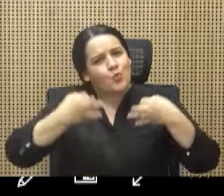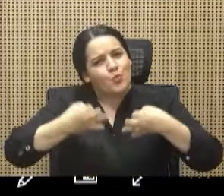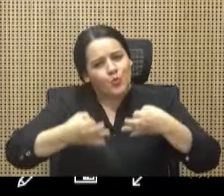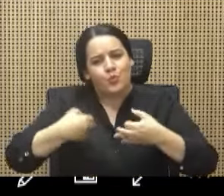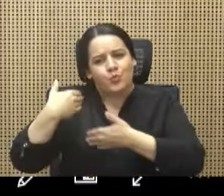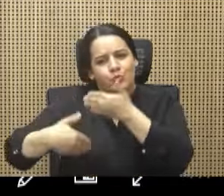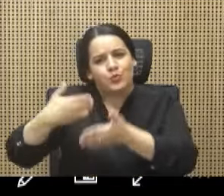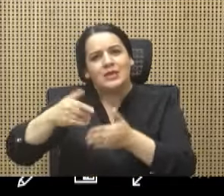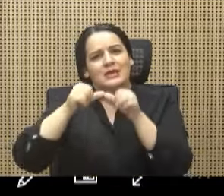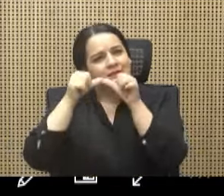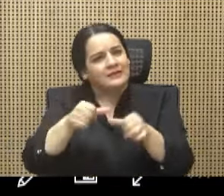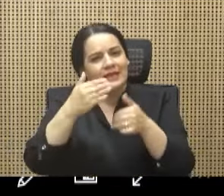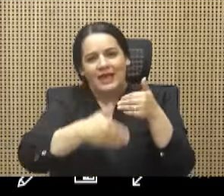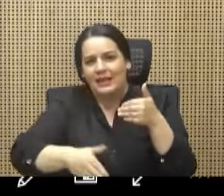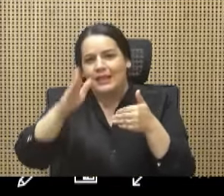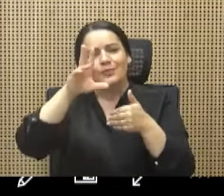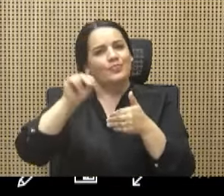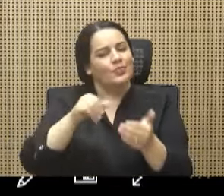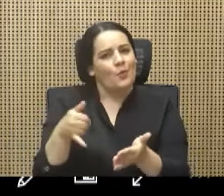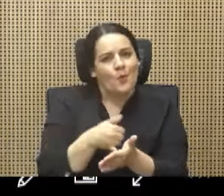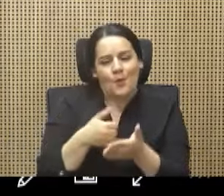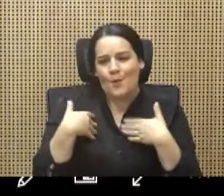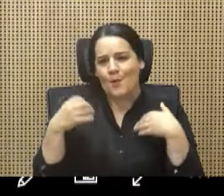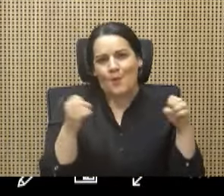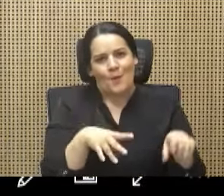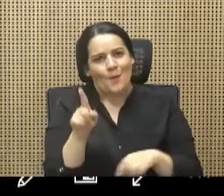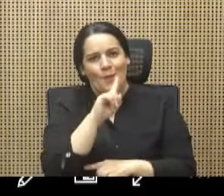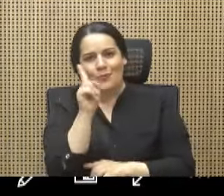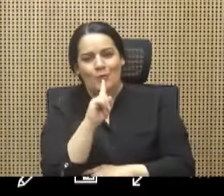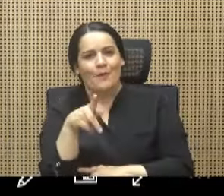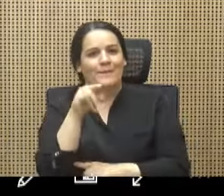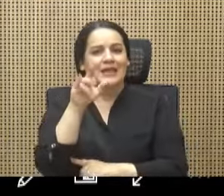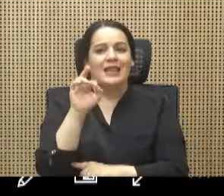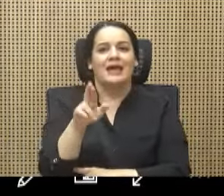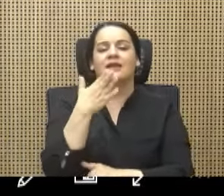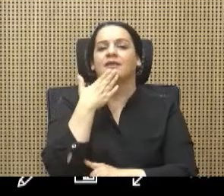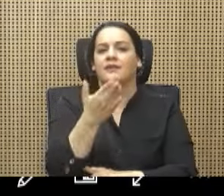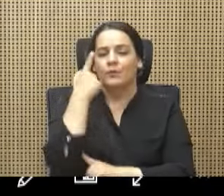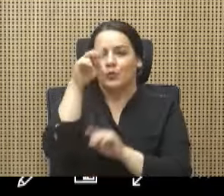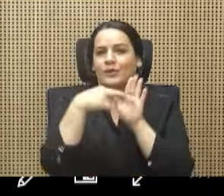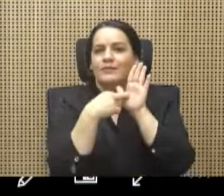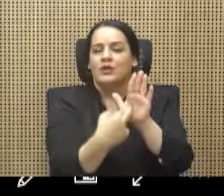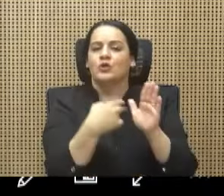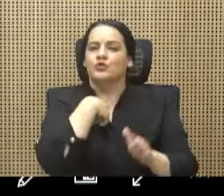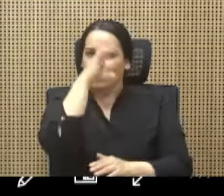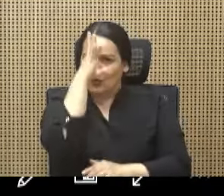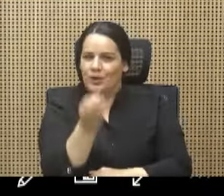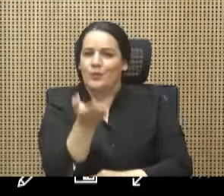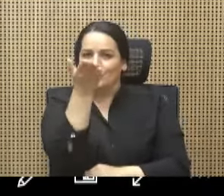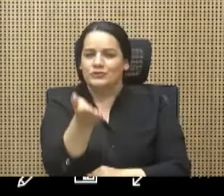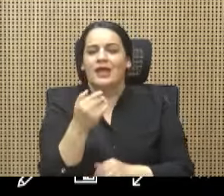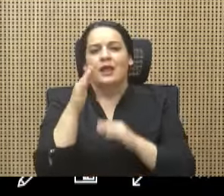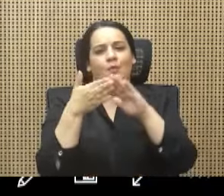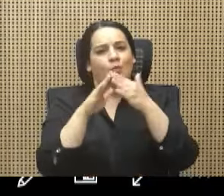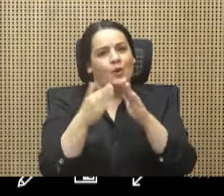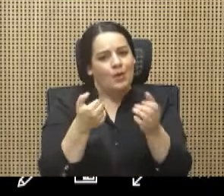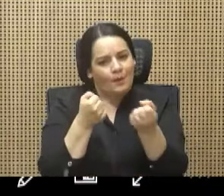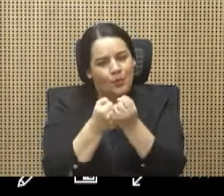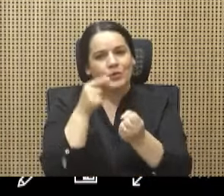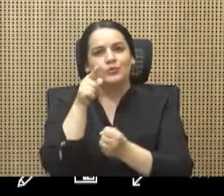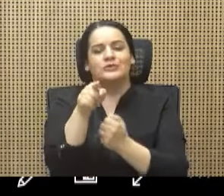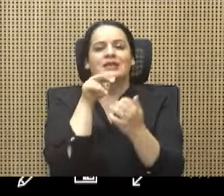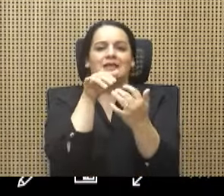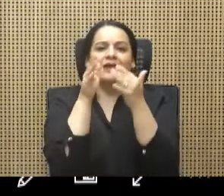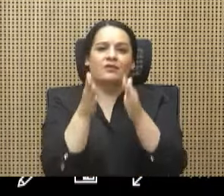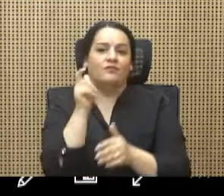adelante, no afloje, doña Pilar. Gracias por representarnos. Creo en usted. El pueblo la apoya. Es una guerrera. Y